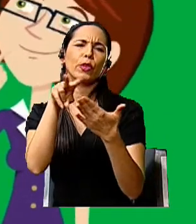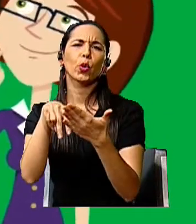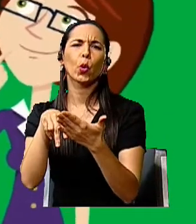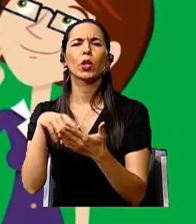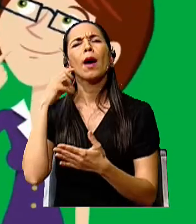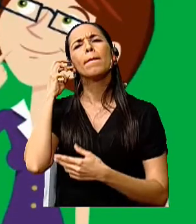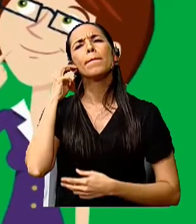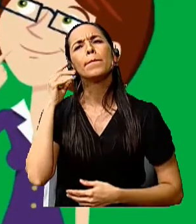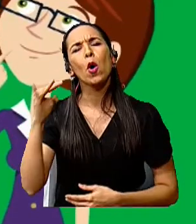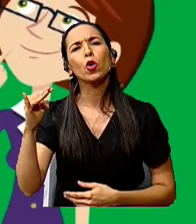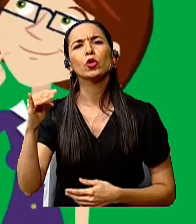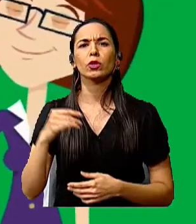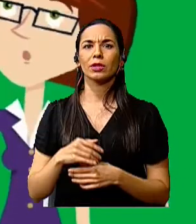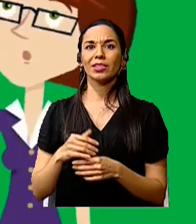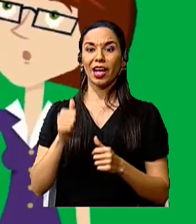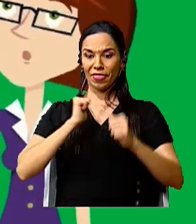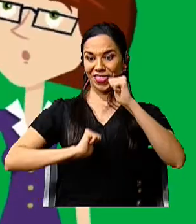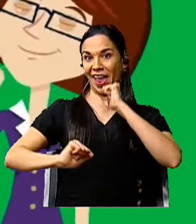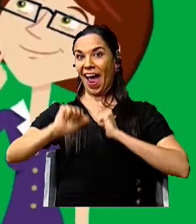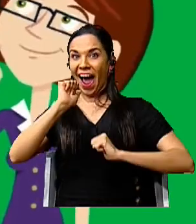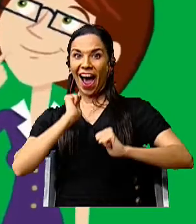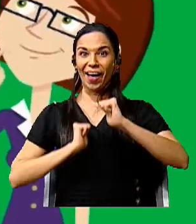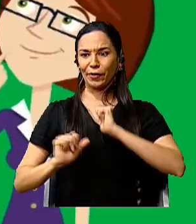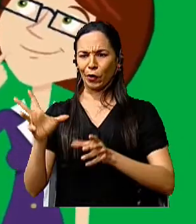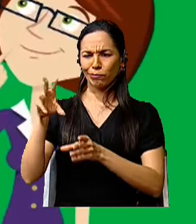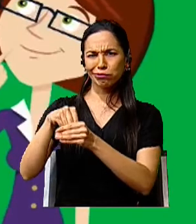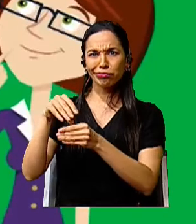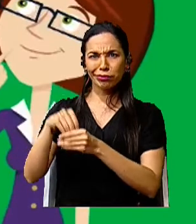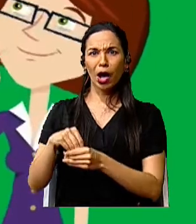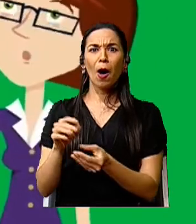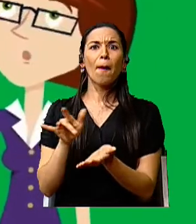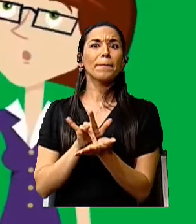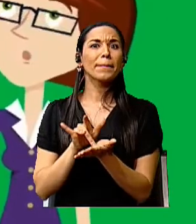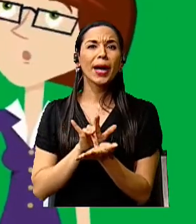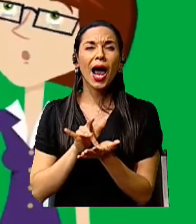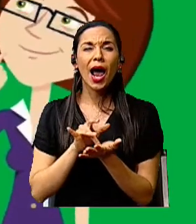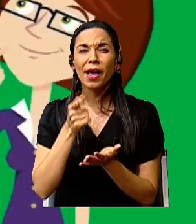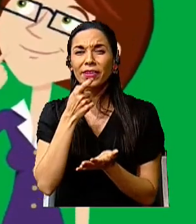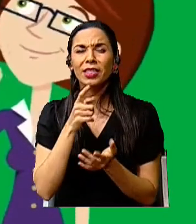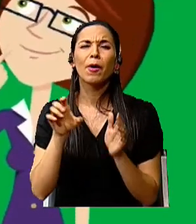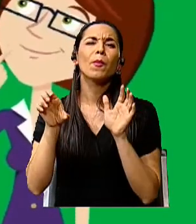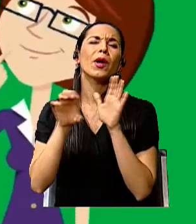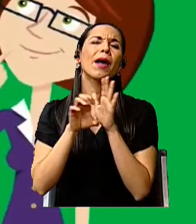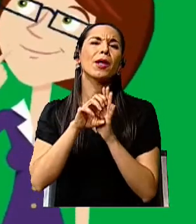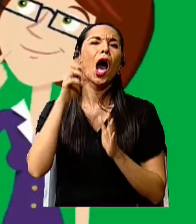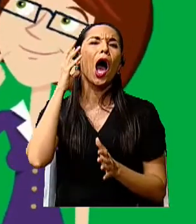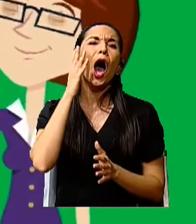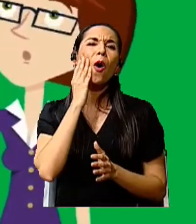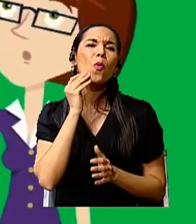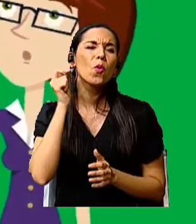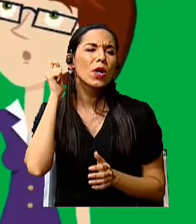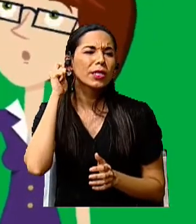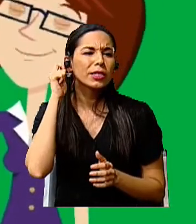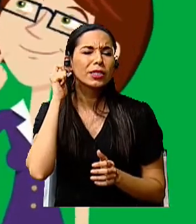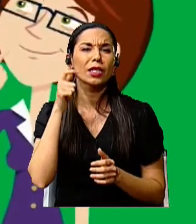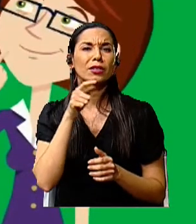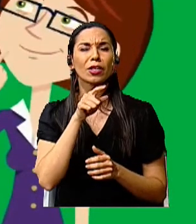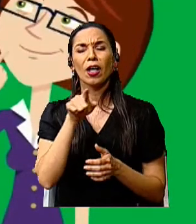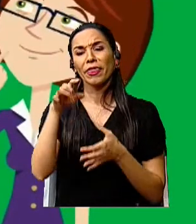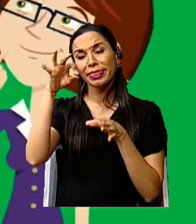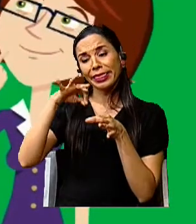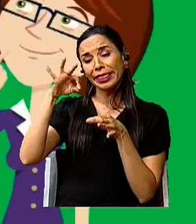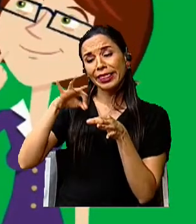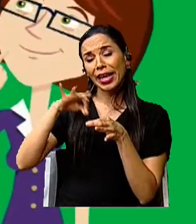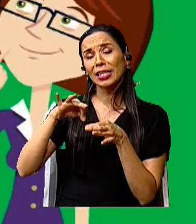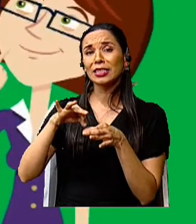música, el teatro. Las medicinas. ¿Se acuerdan ustedes que nuestras abuelitas a veces nos dan tés